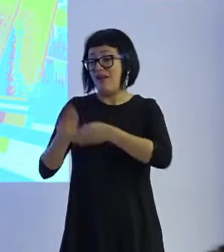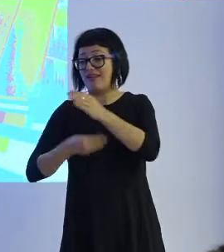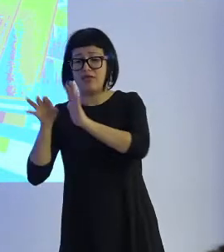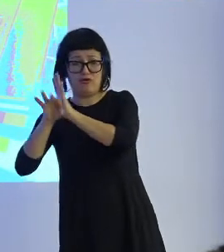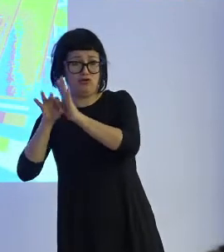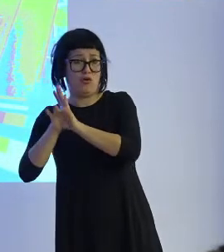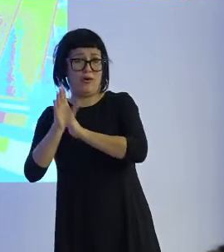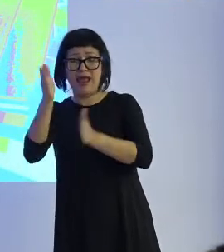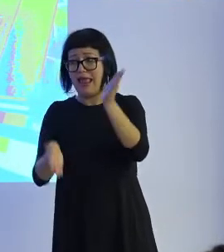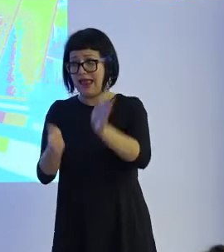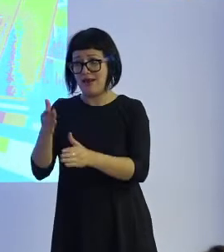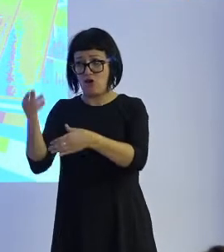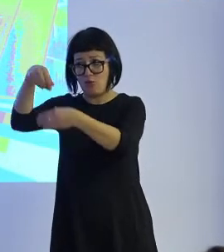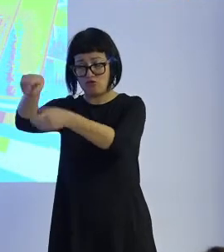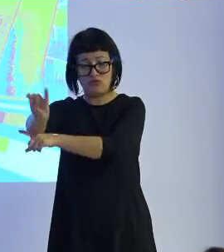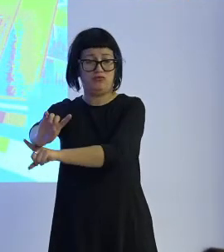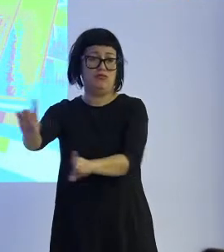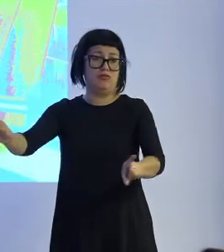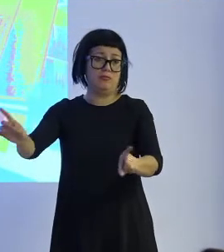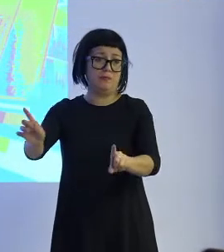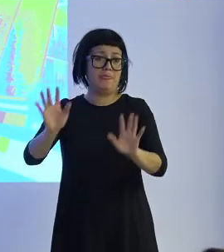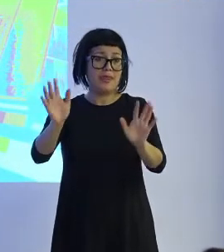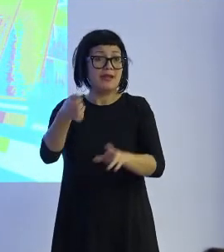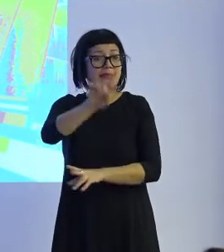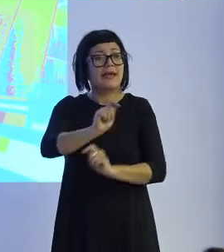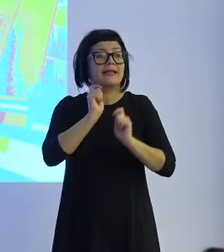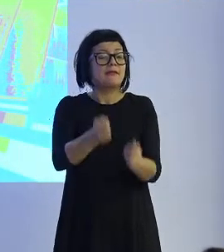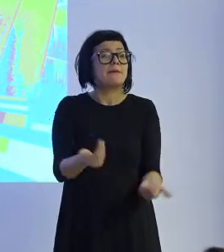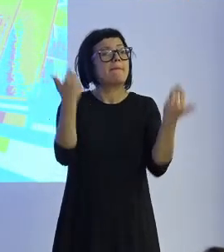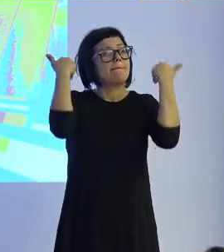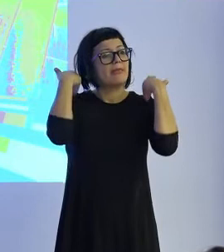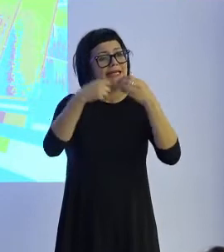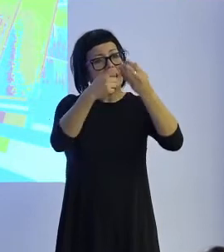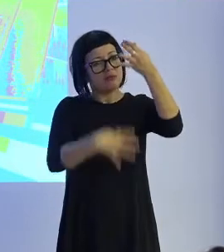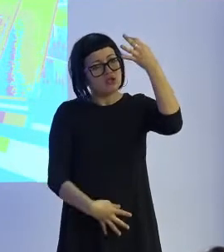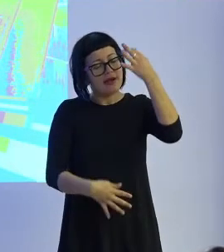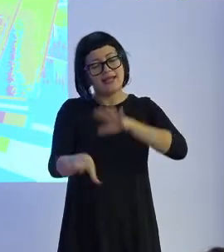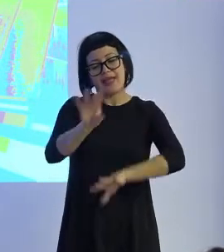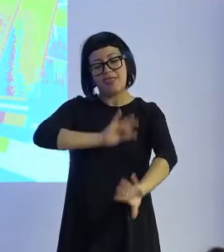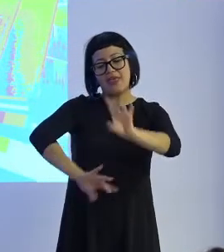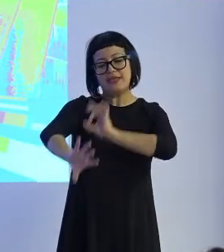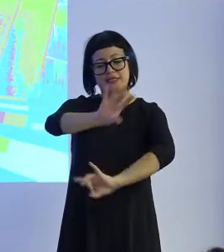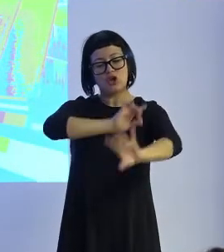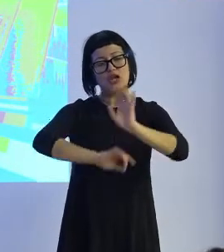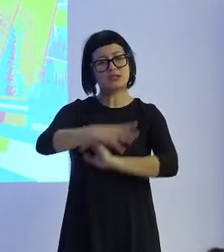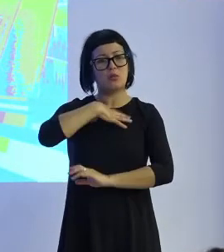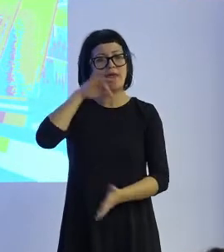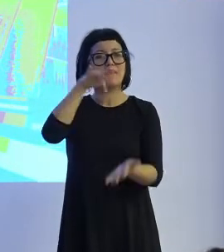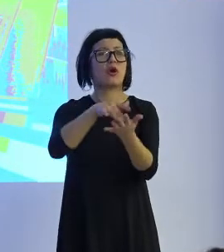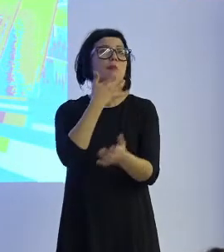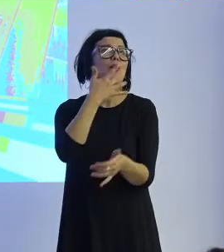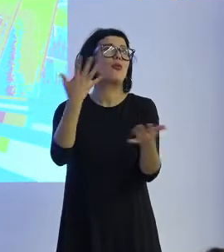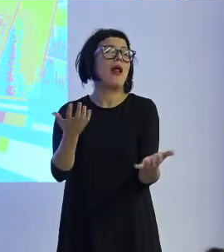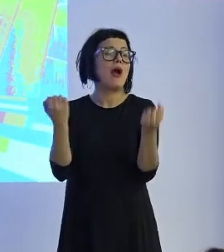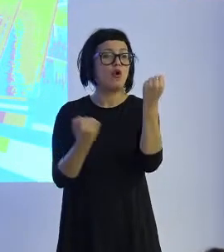debemos establecer un régimen de responsabilidades, por ejemplo, ante las decisiones que pueda adoptar un coche